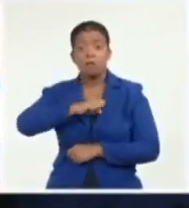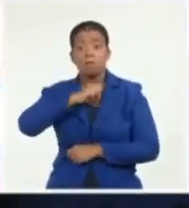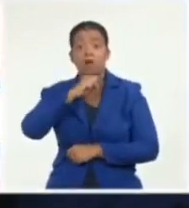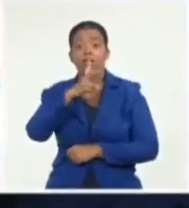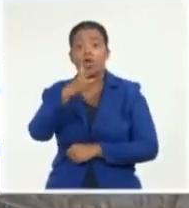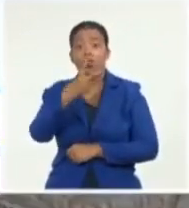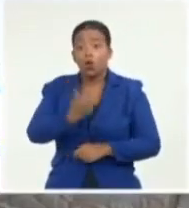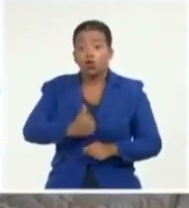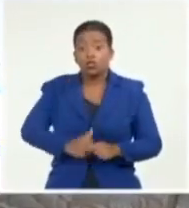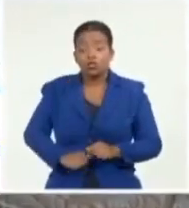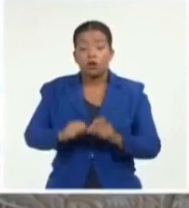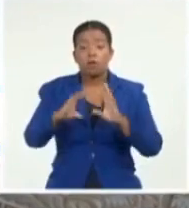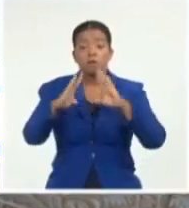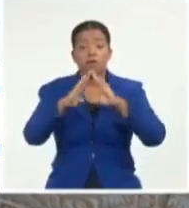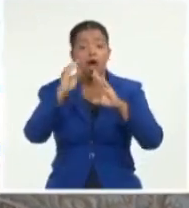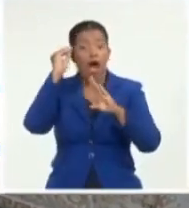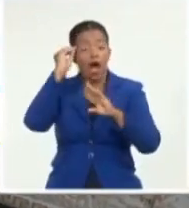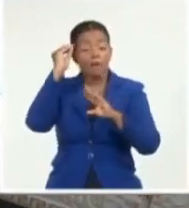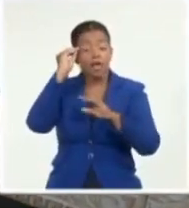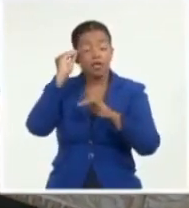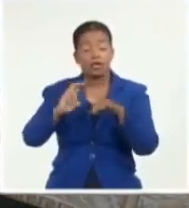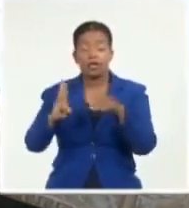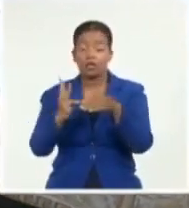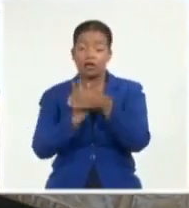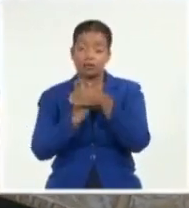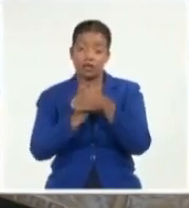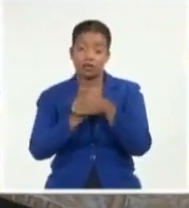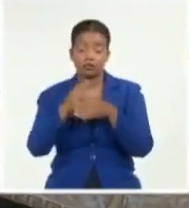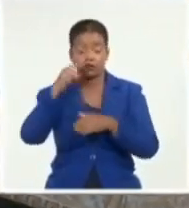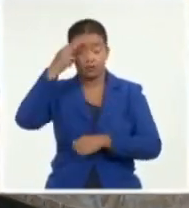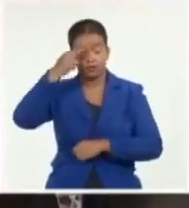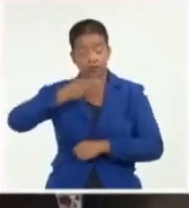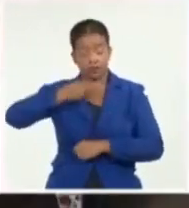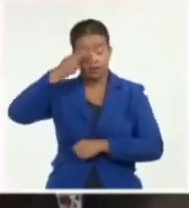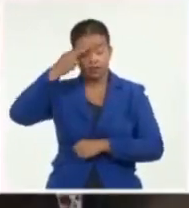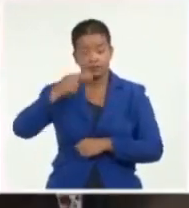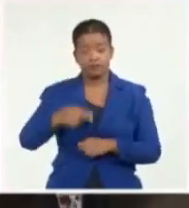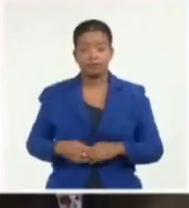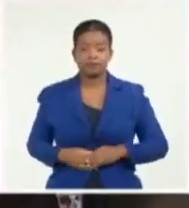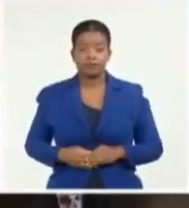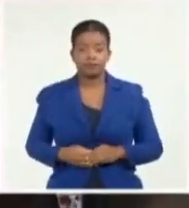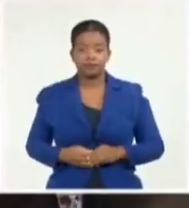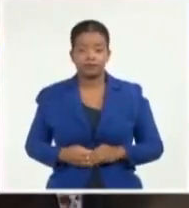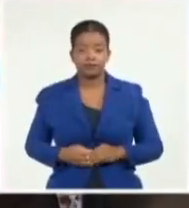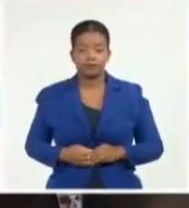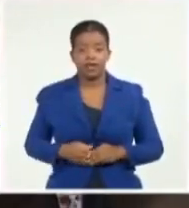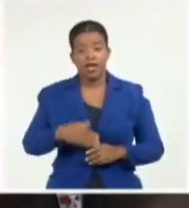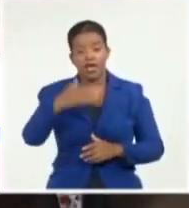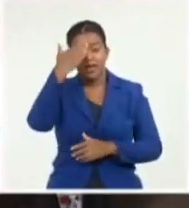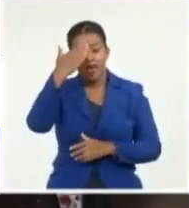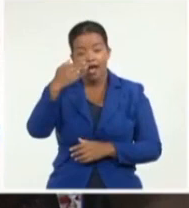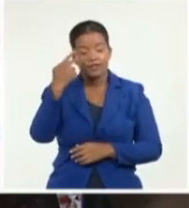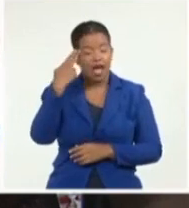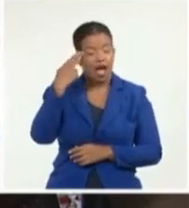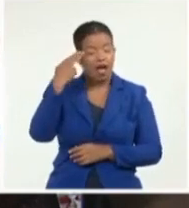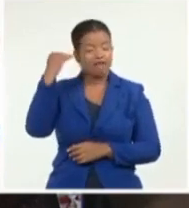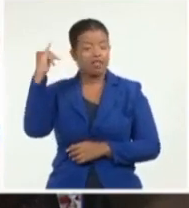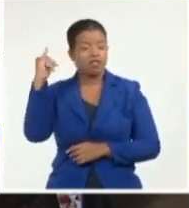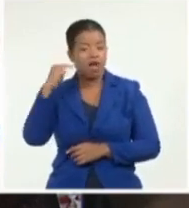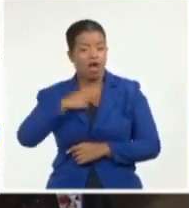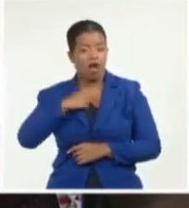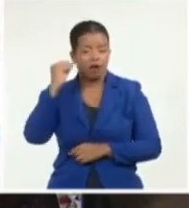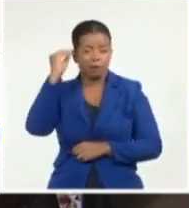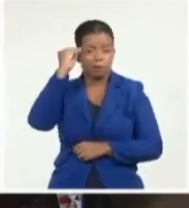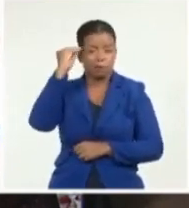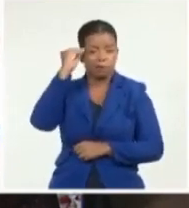vivir como una persona en situación de discapacidad. Gracias a las habilidades que he ido adquiriendo a lo